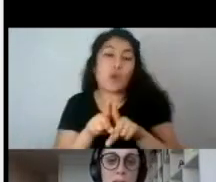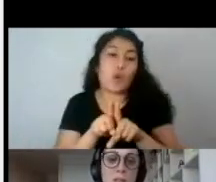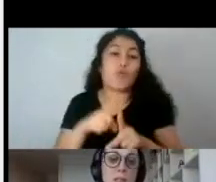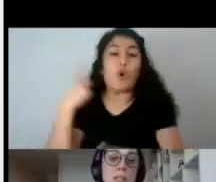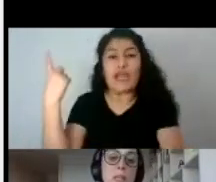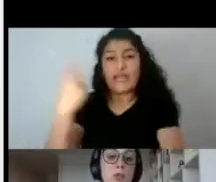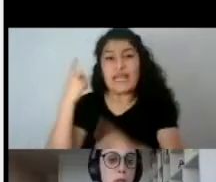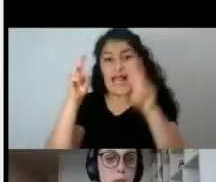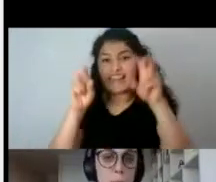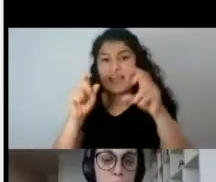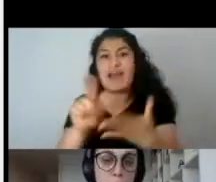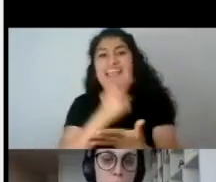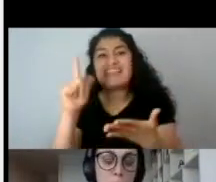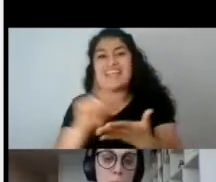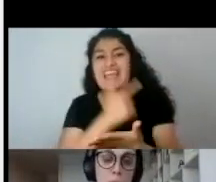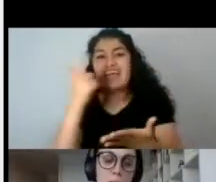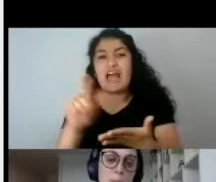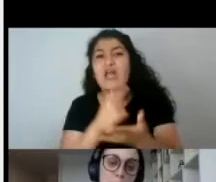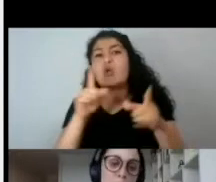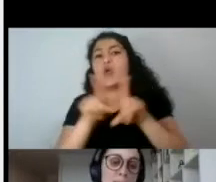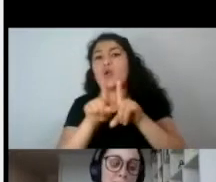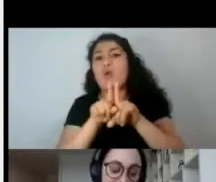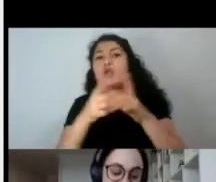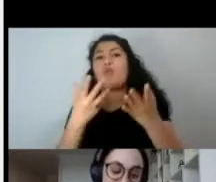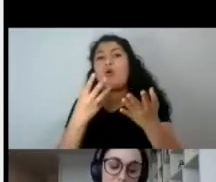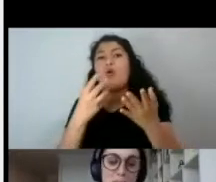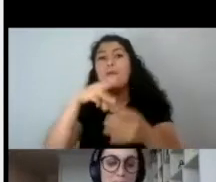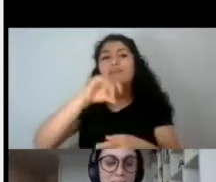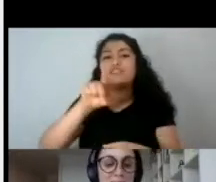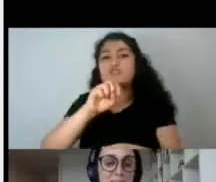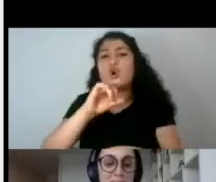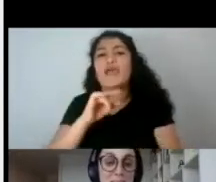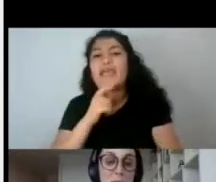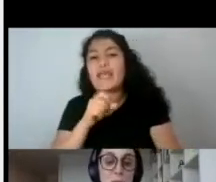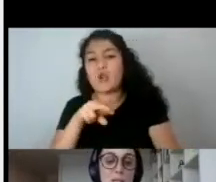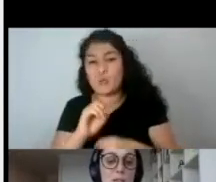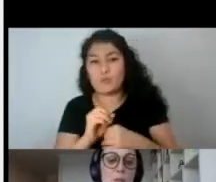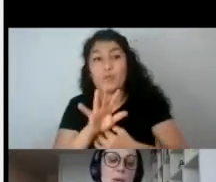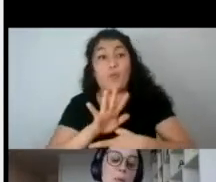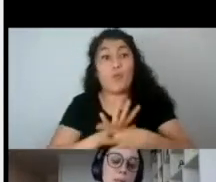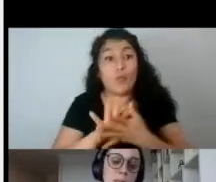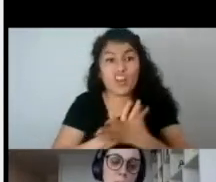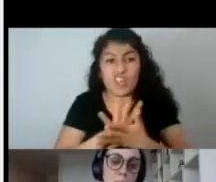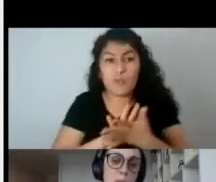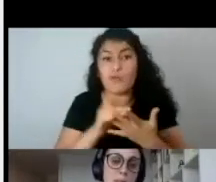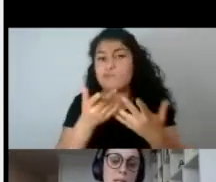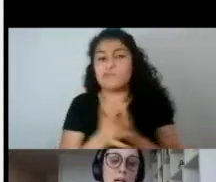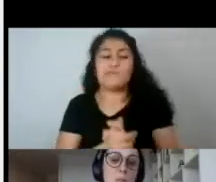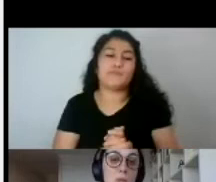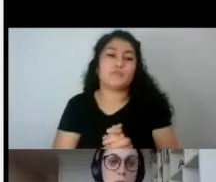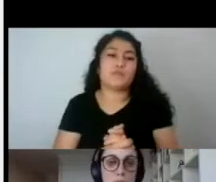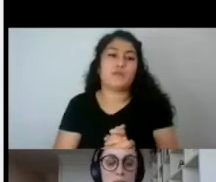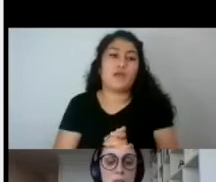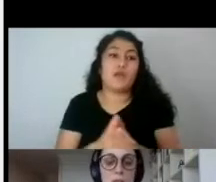literario bastante misógino. Entonces, ¿en qué se traduce eso? Bueno, por ejemplo, en que